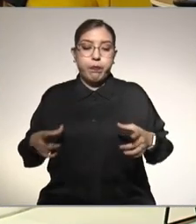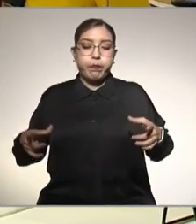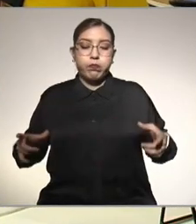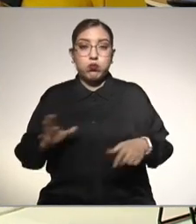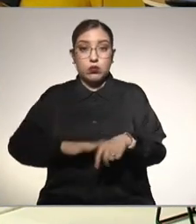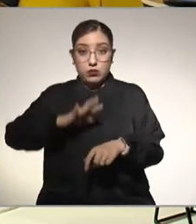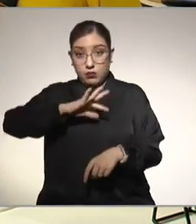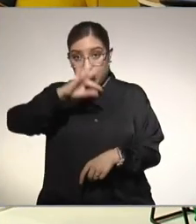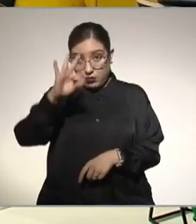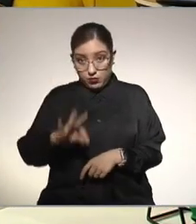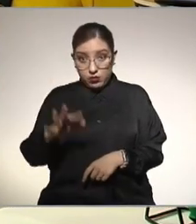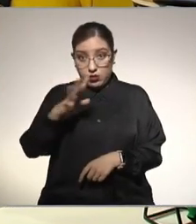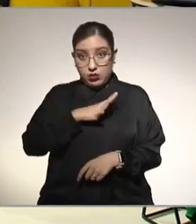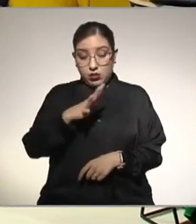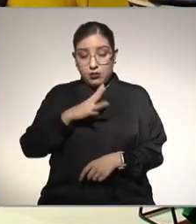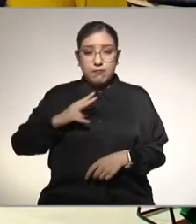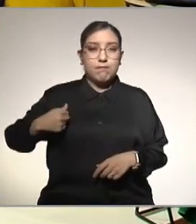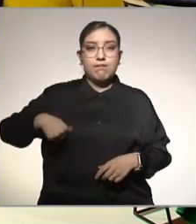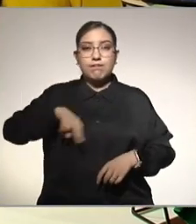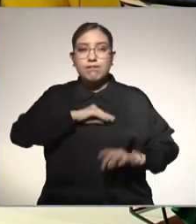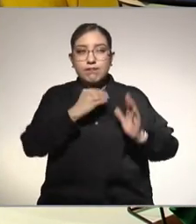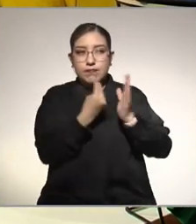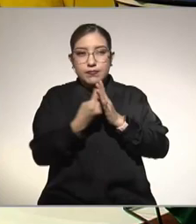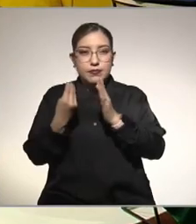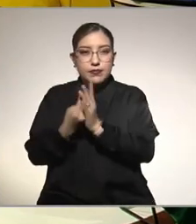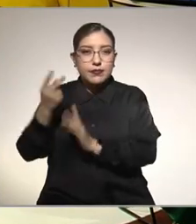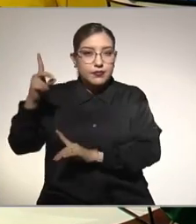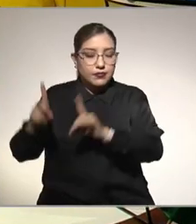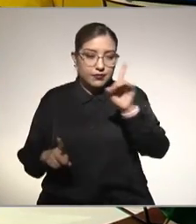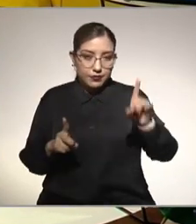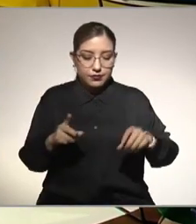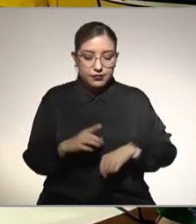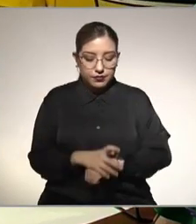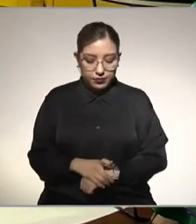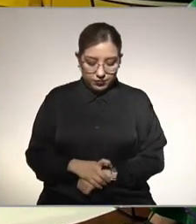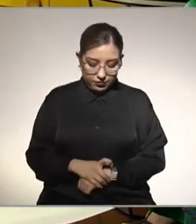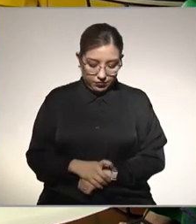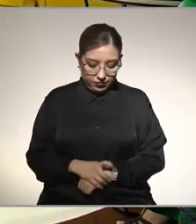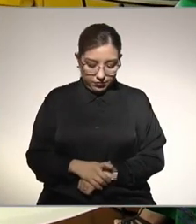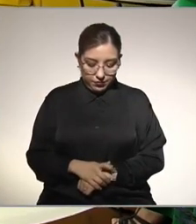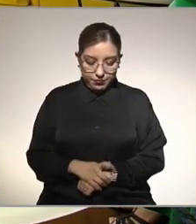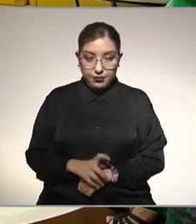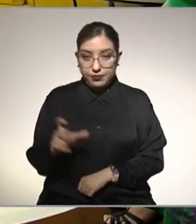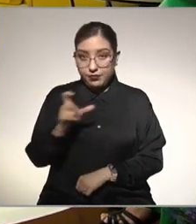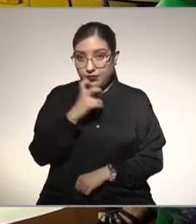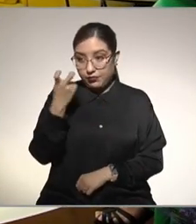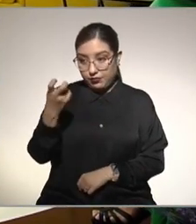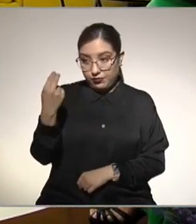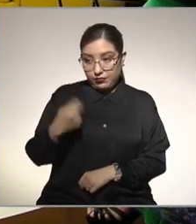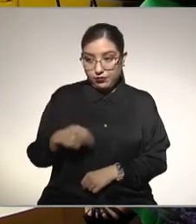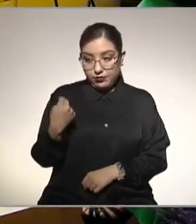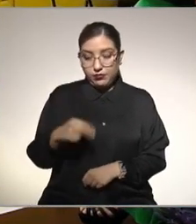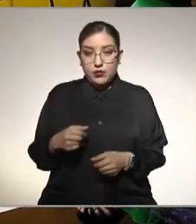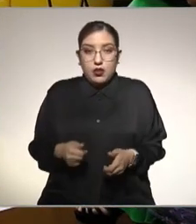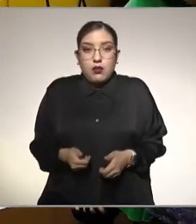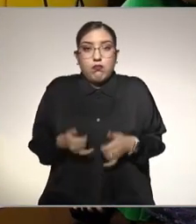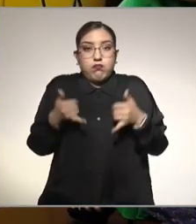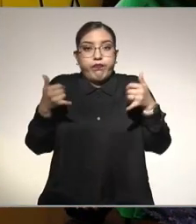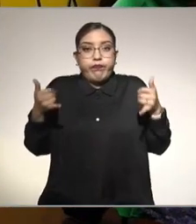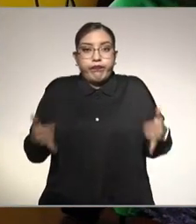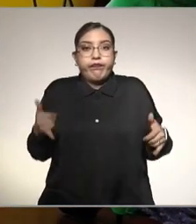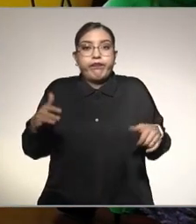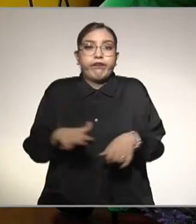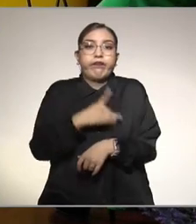hay nosotros clasificamos al hígado graso pero la parte fundamental es eso cuando se llama obesidad por exceso de